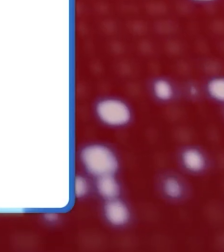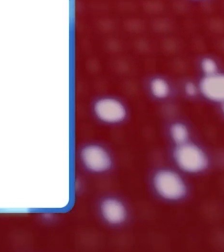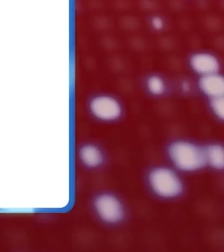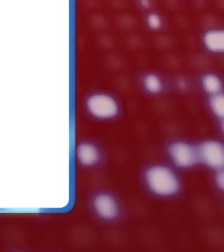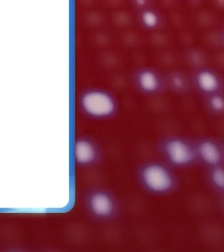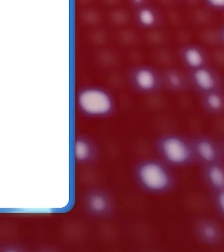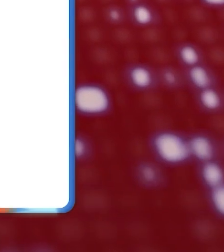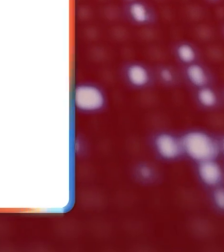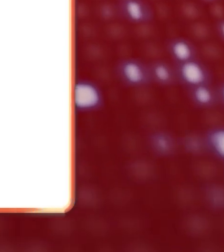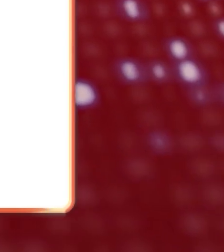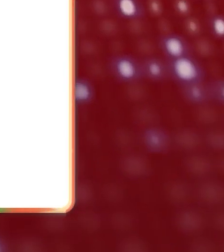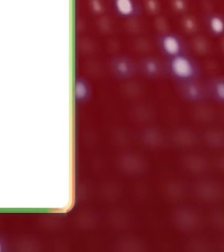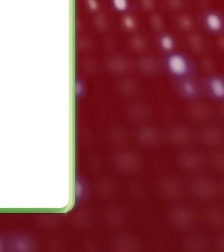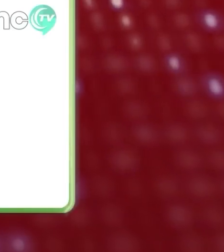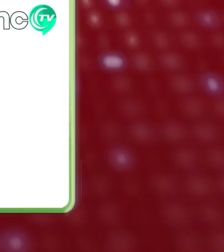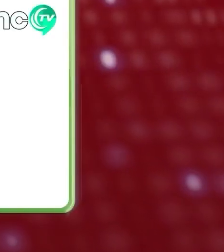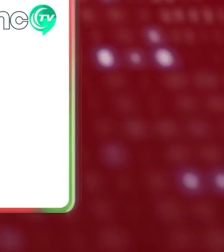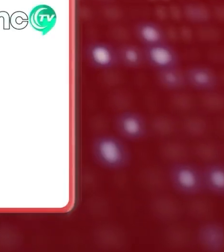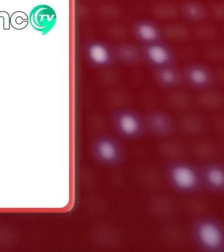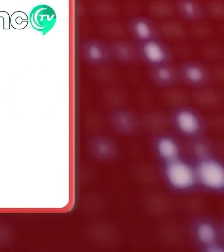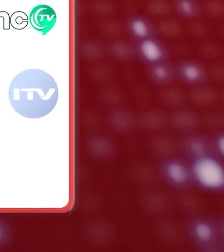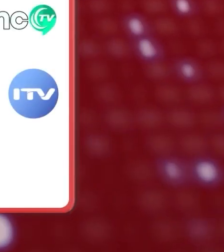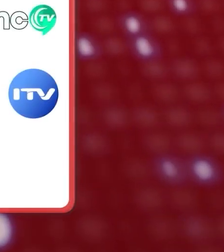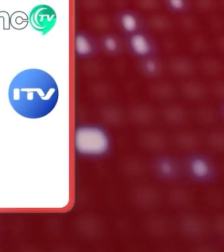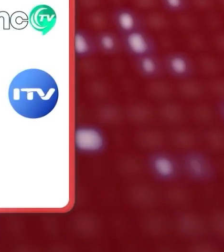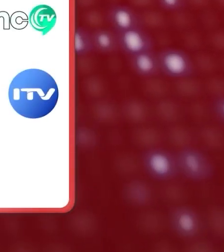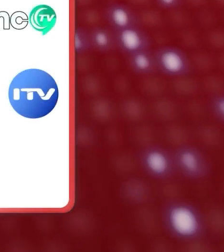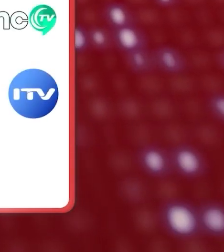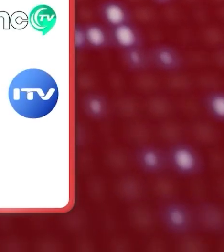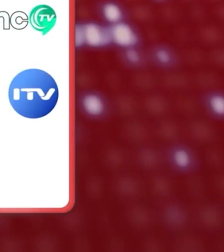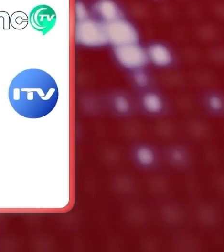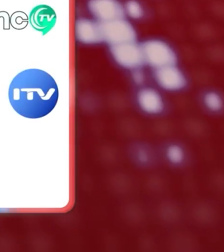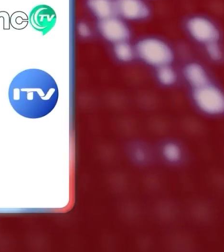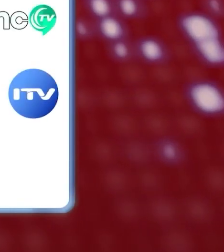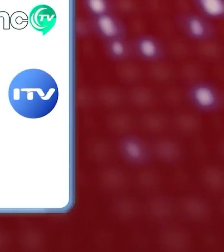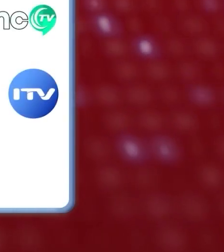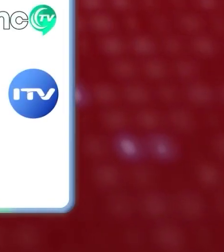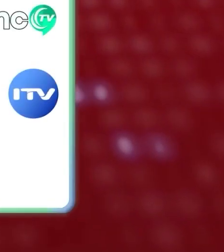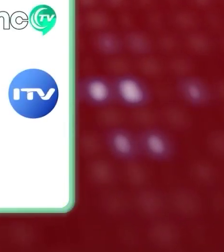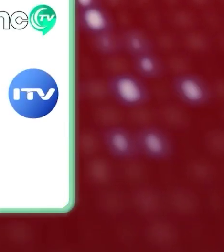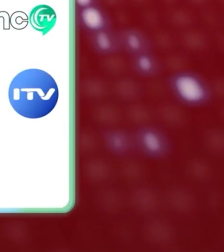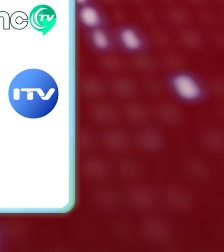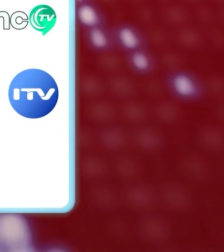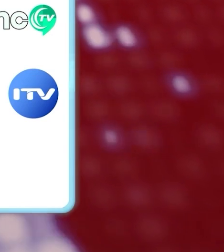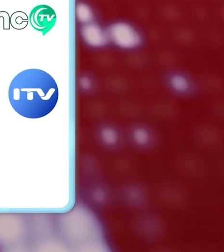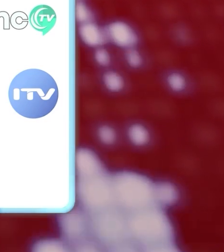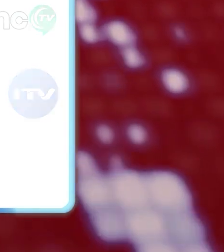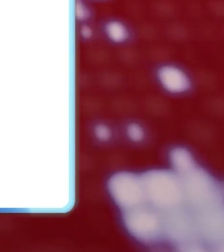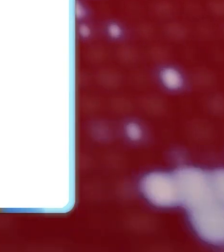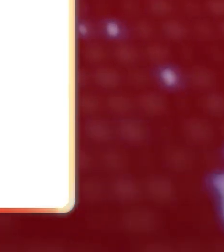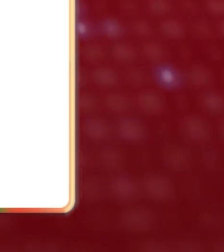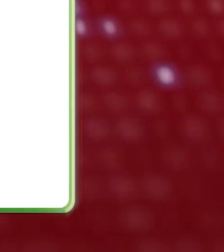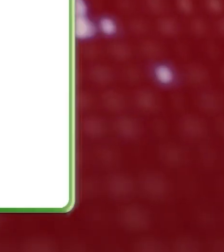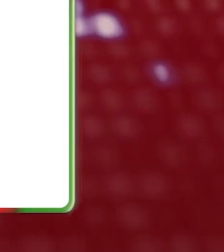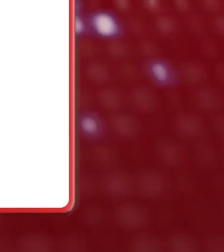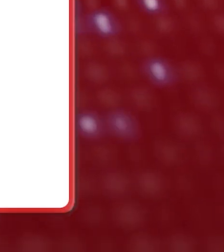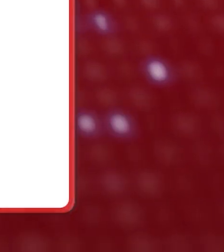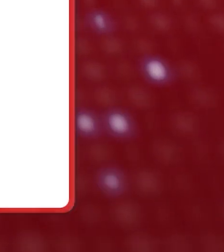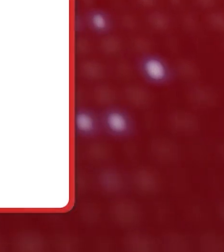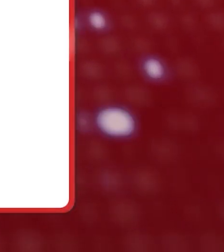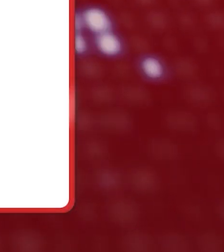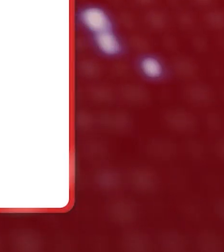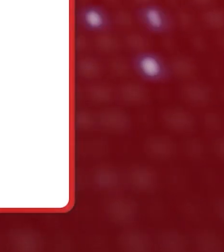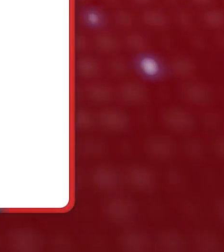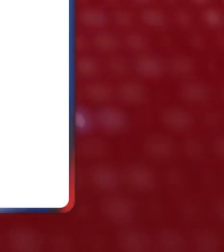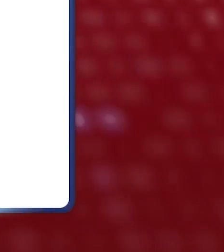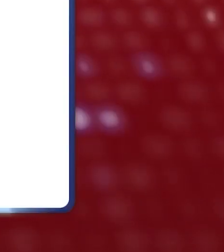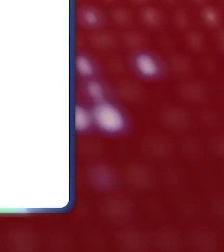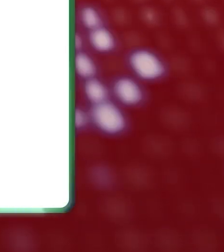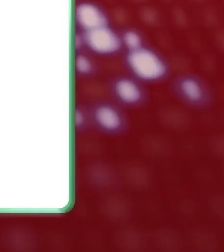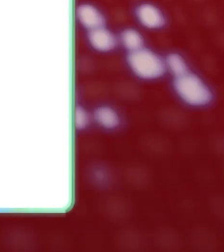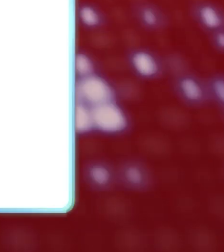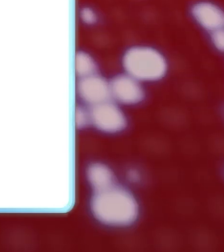Poder